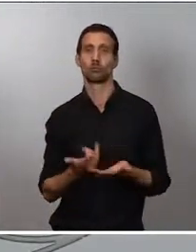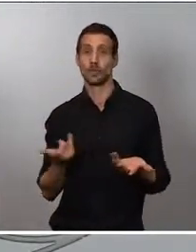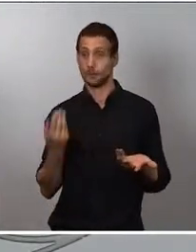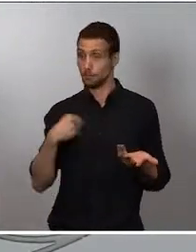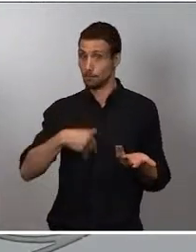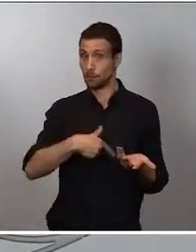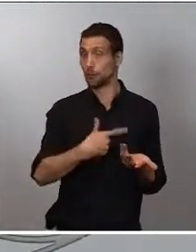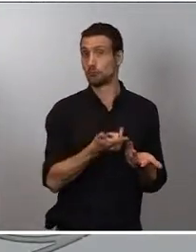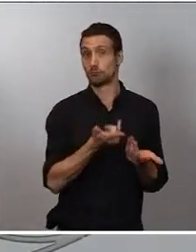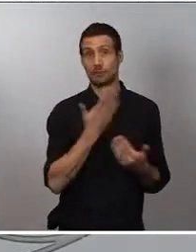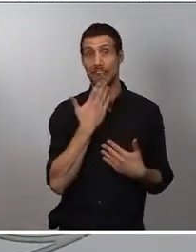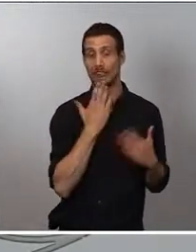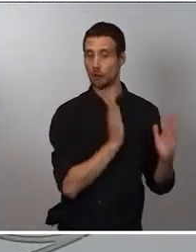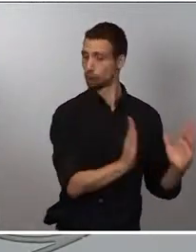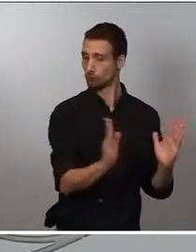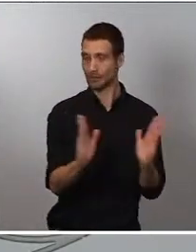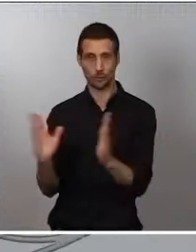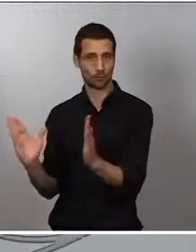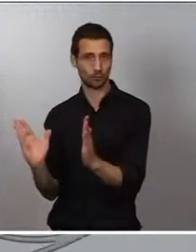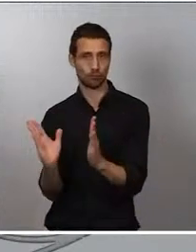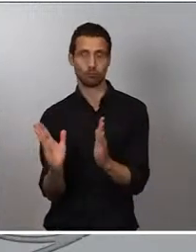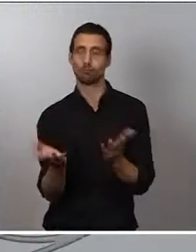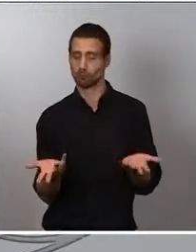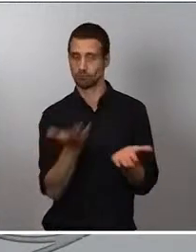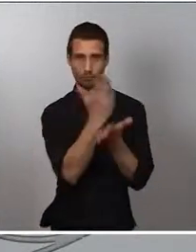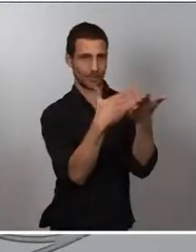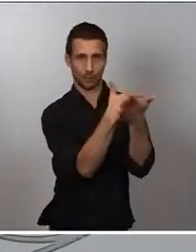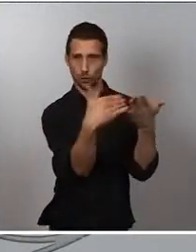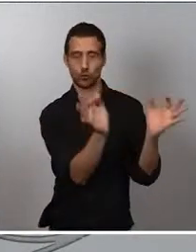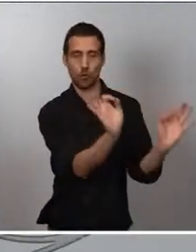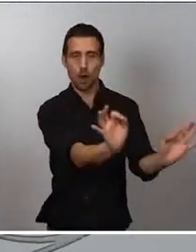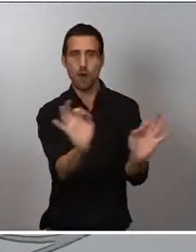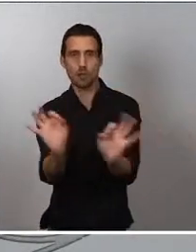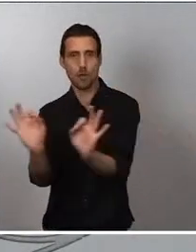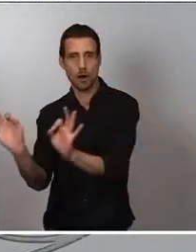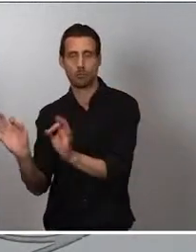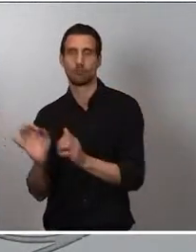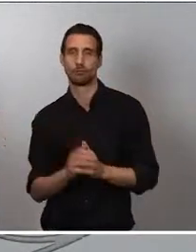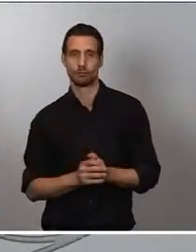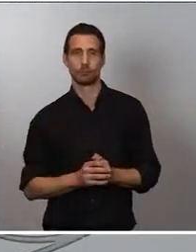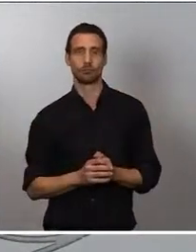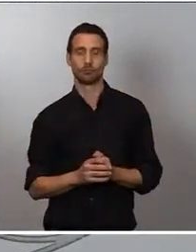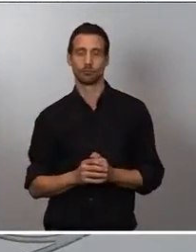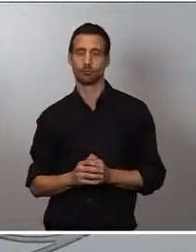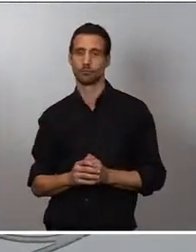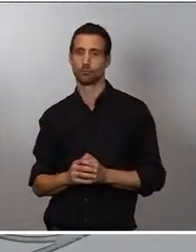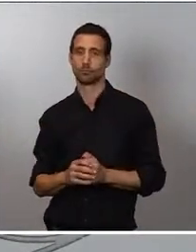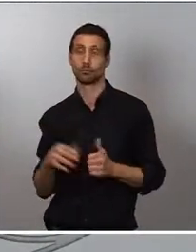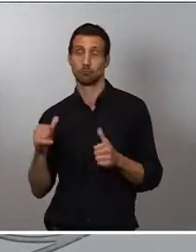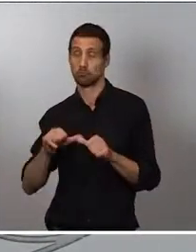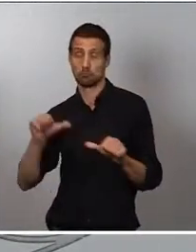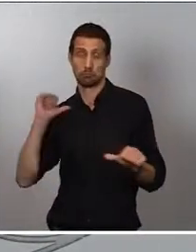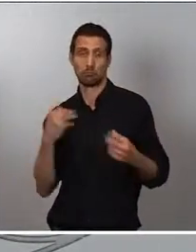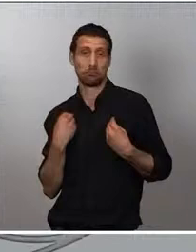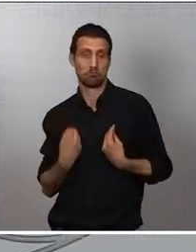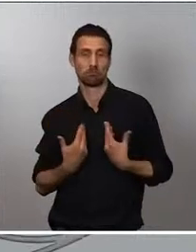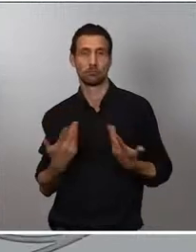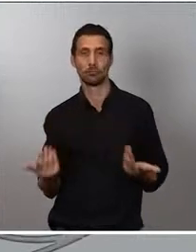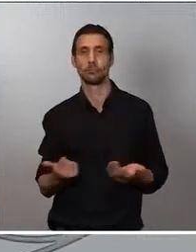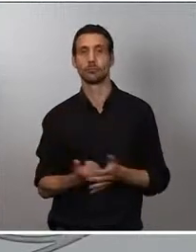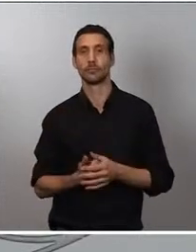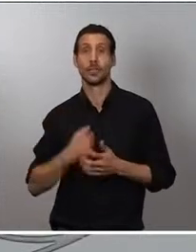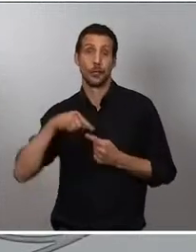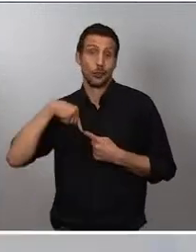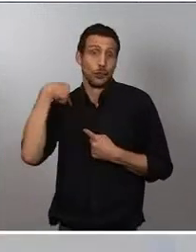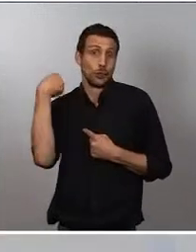de los casos que hemos venido viendo en esta onda pandémica, que es consecuencia, sobre todo, como he comentado en otras